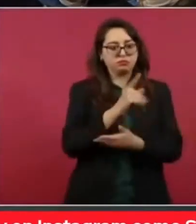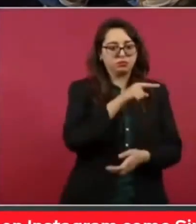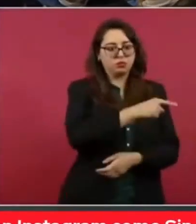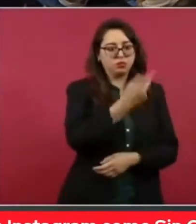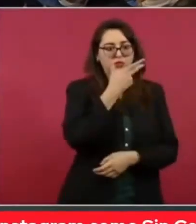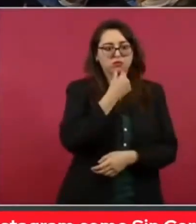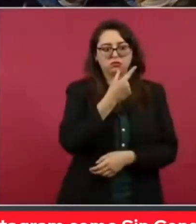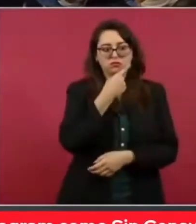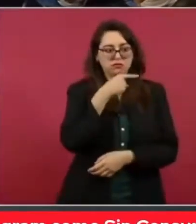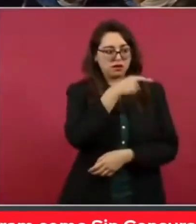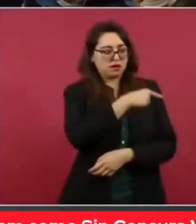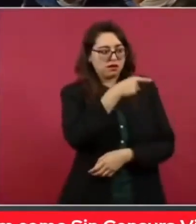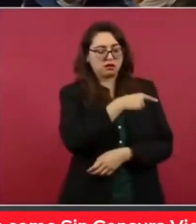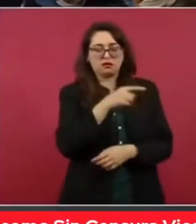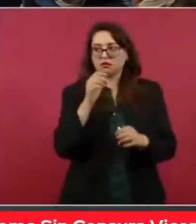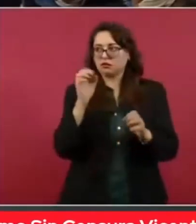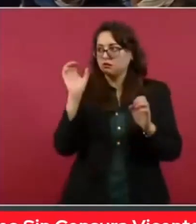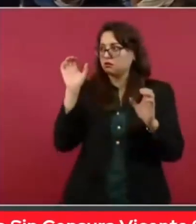imaginación.